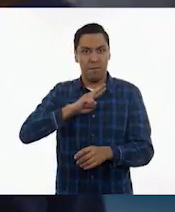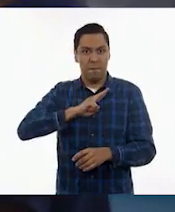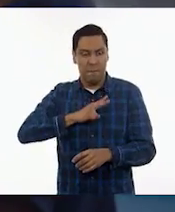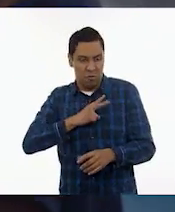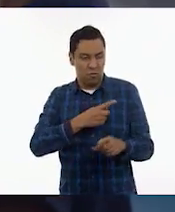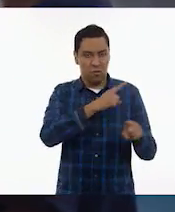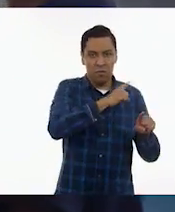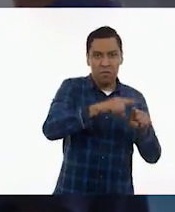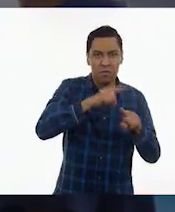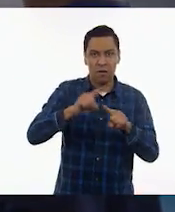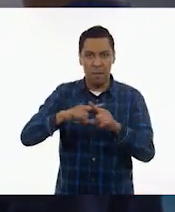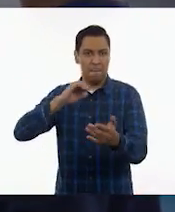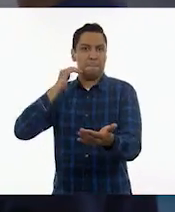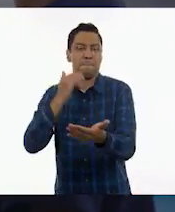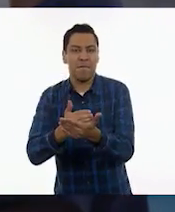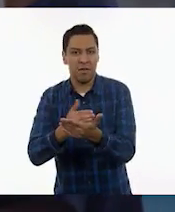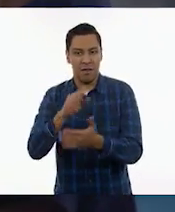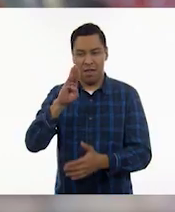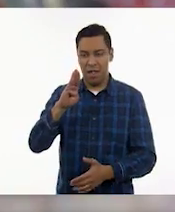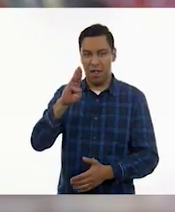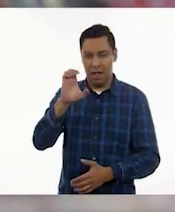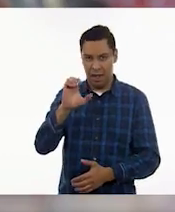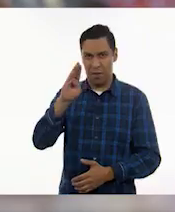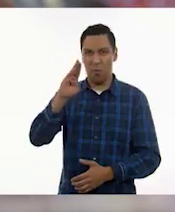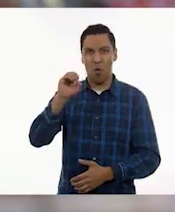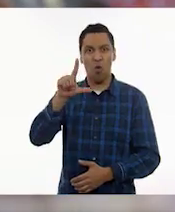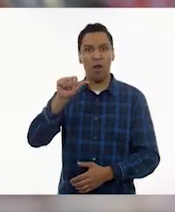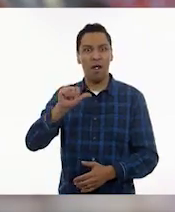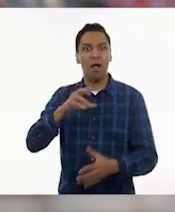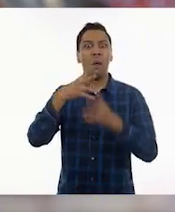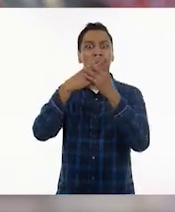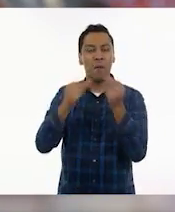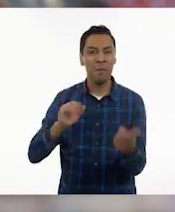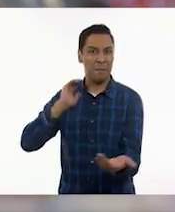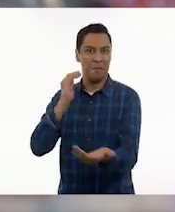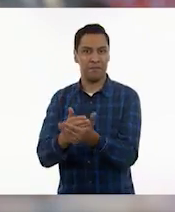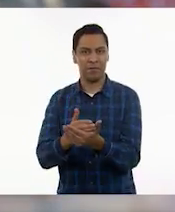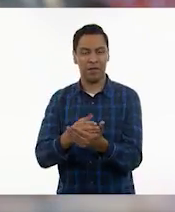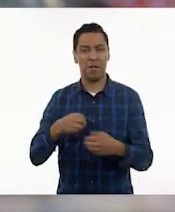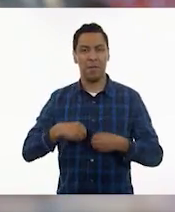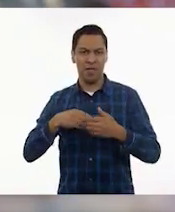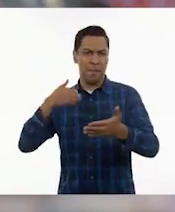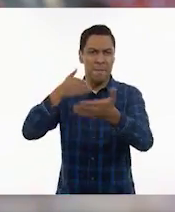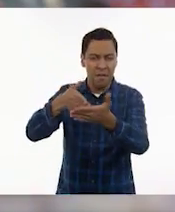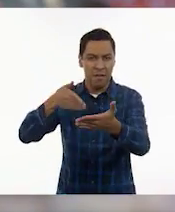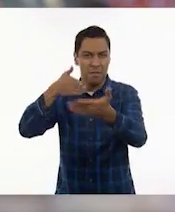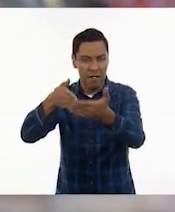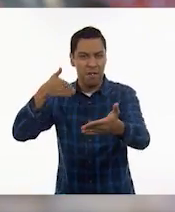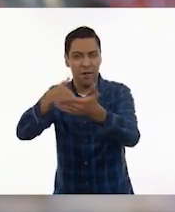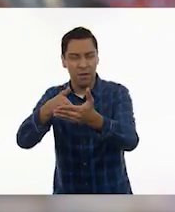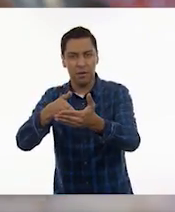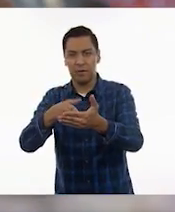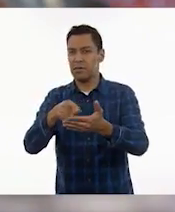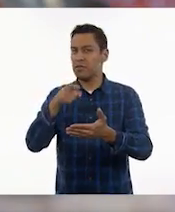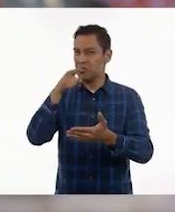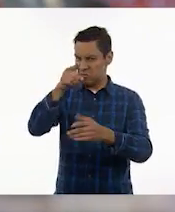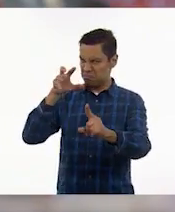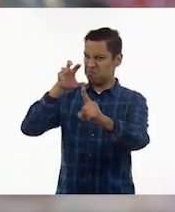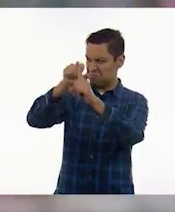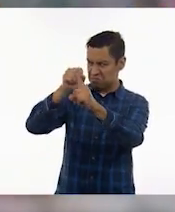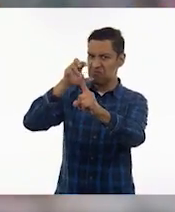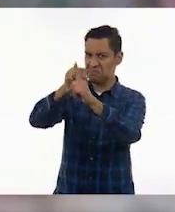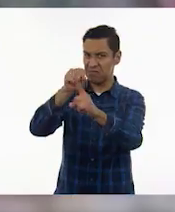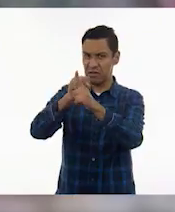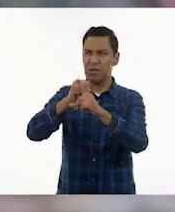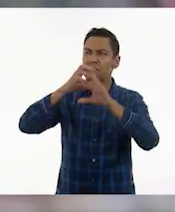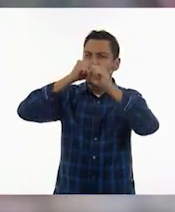ayudando a acabar con una crisis de ébola. La vida te va a poner miles de retos. Está en ti seguir tus sueños,